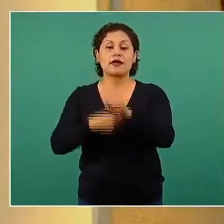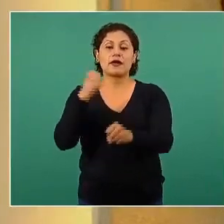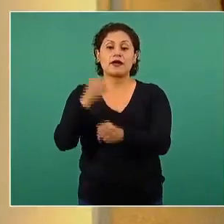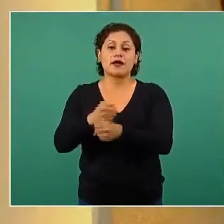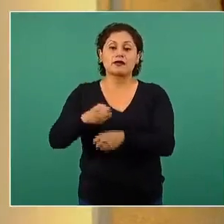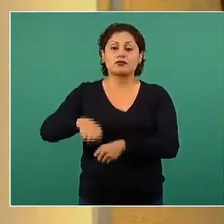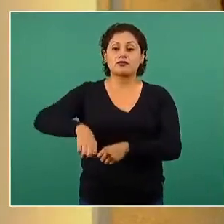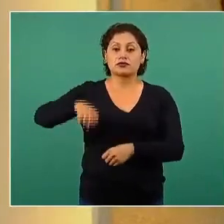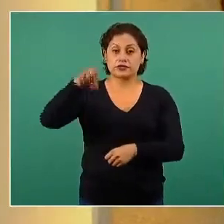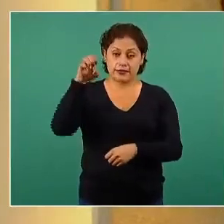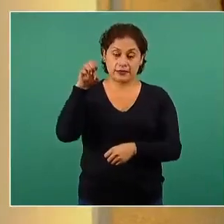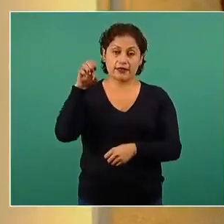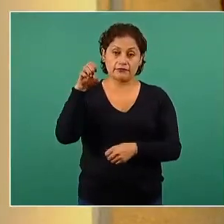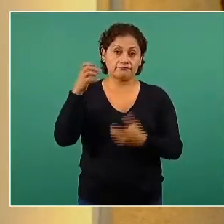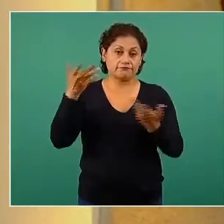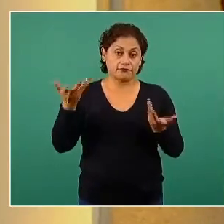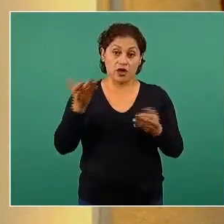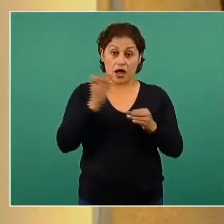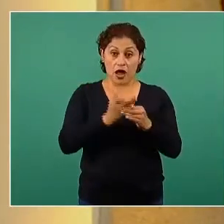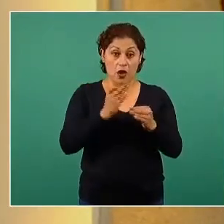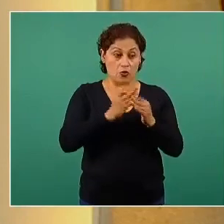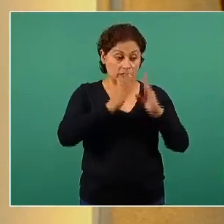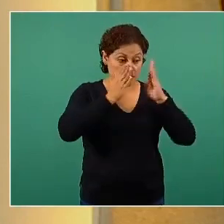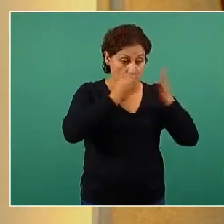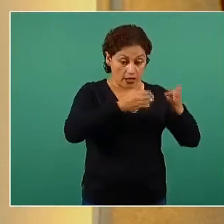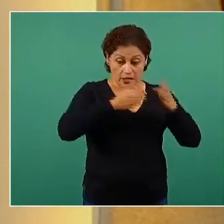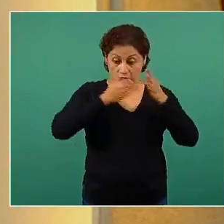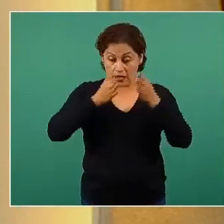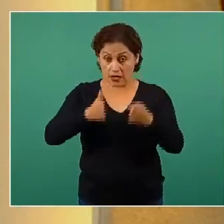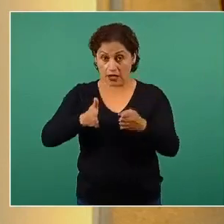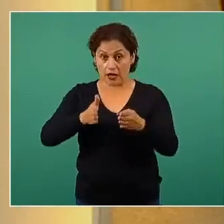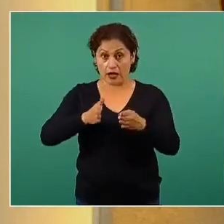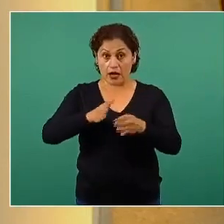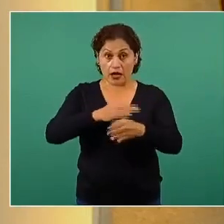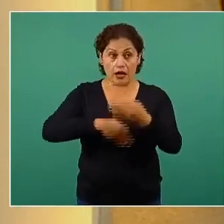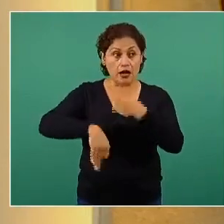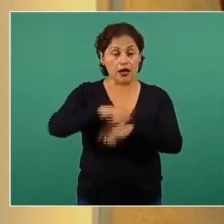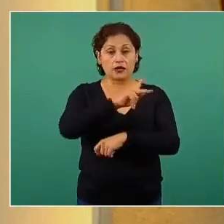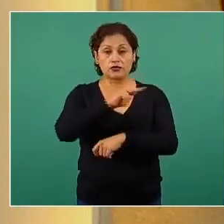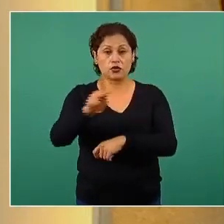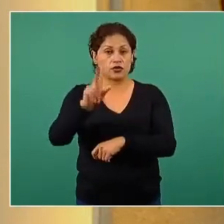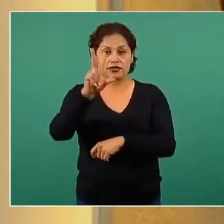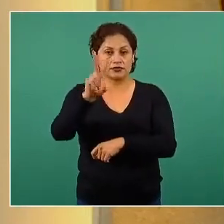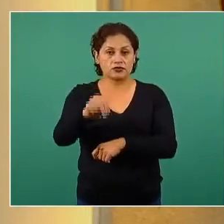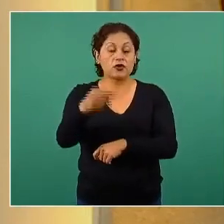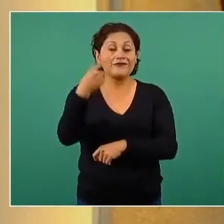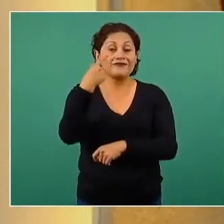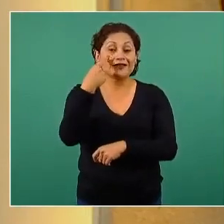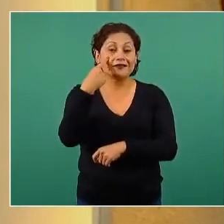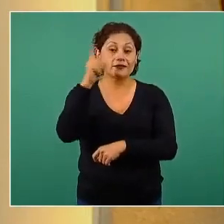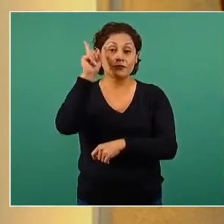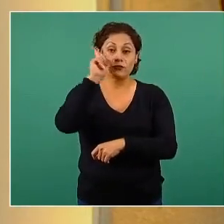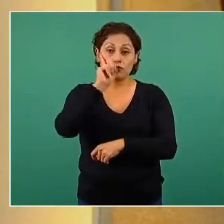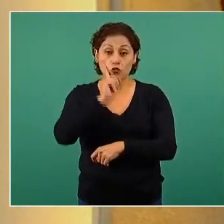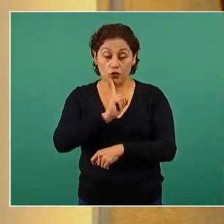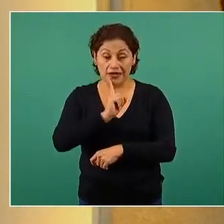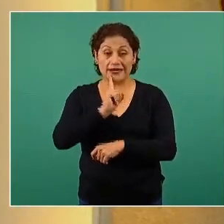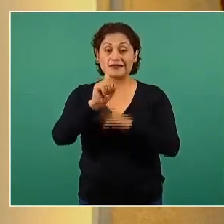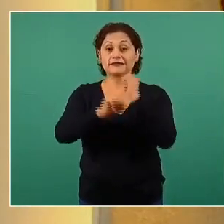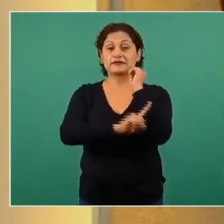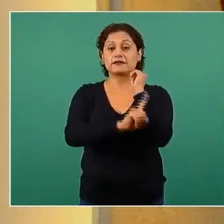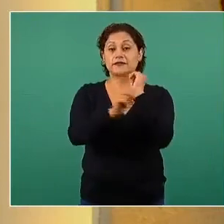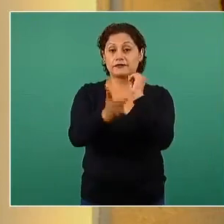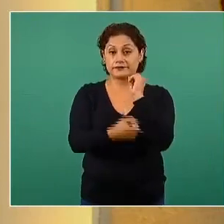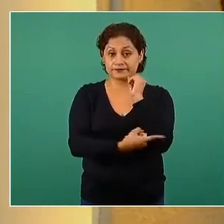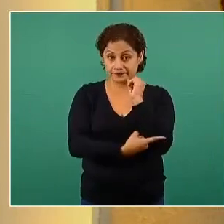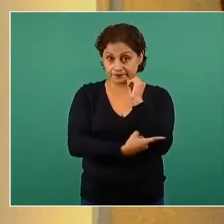este momento no están siendo tomados en cuenta de forma masiva, es solamente para aquellas mujeres que están embarazadas.